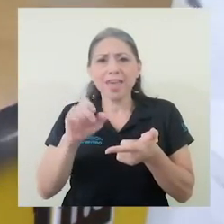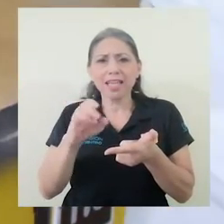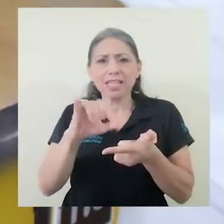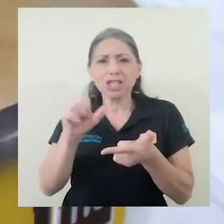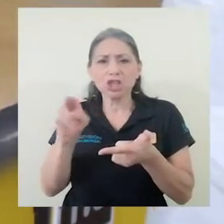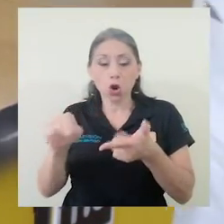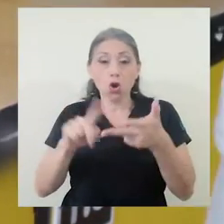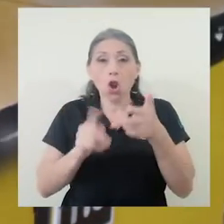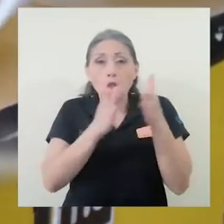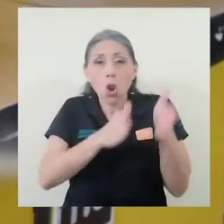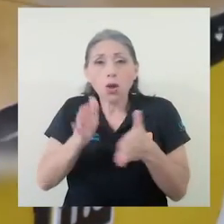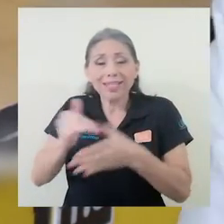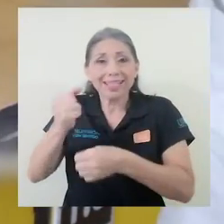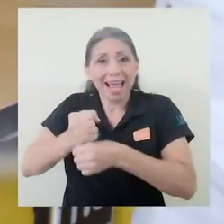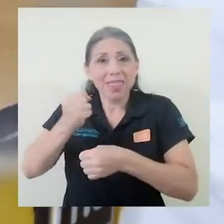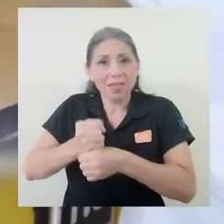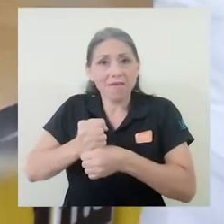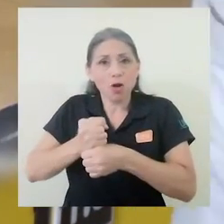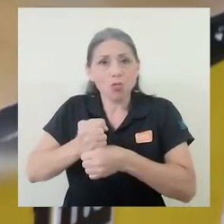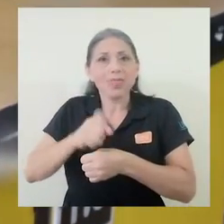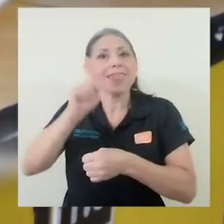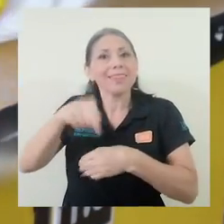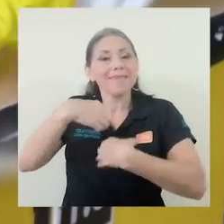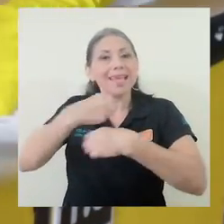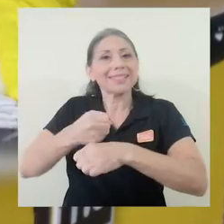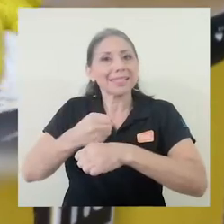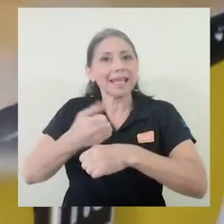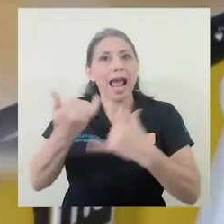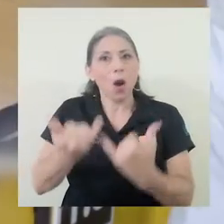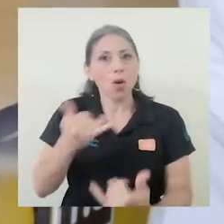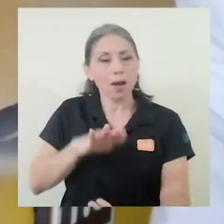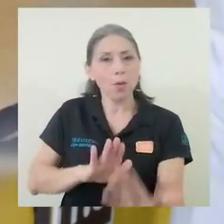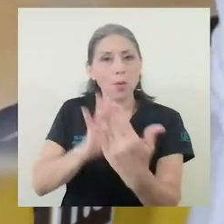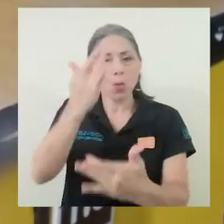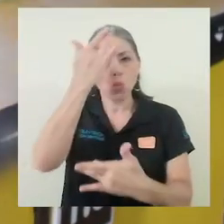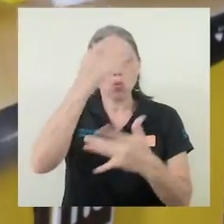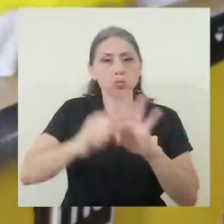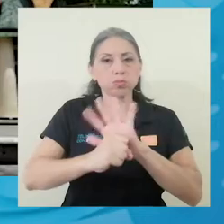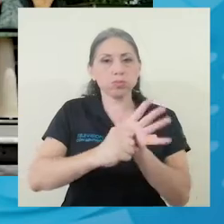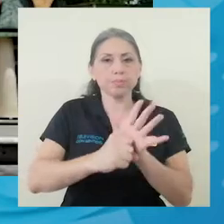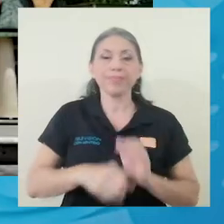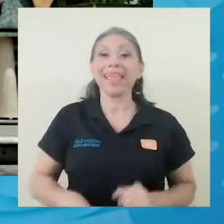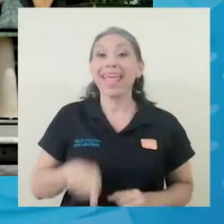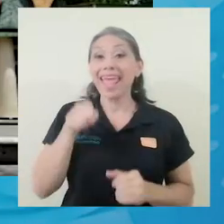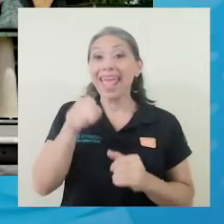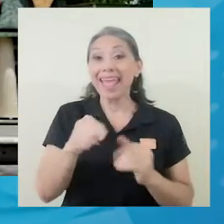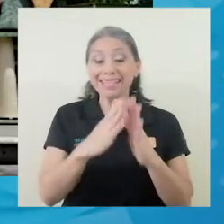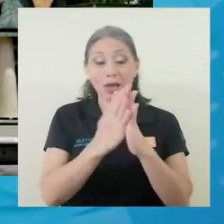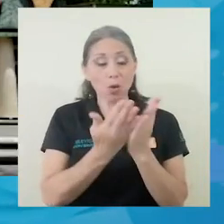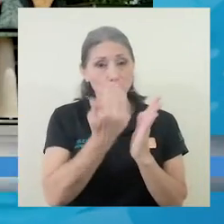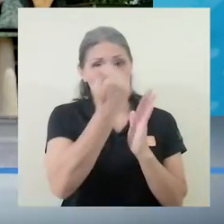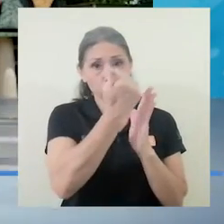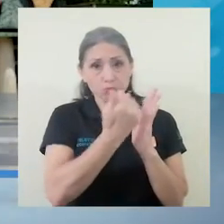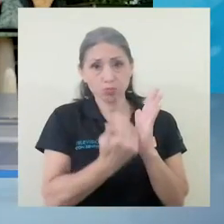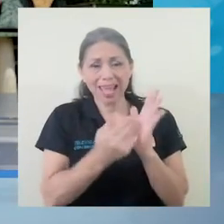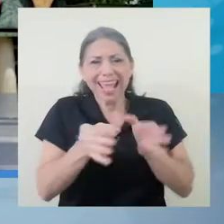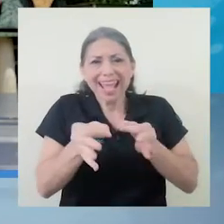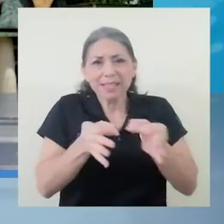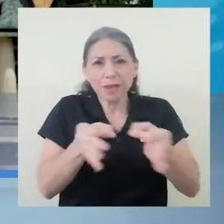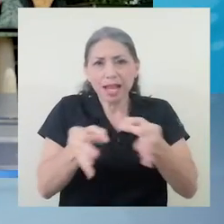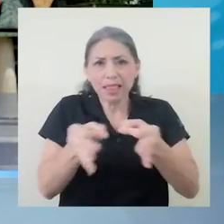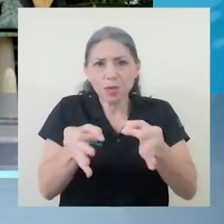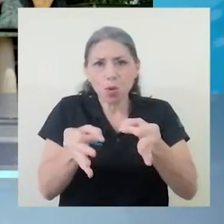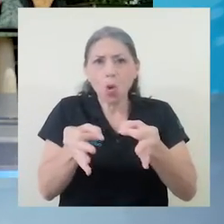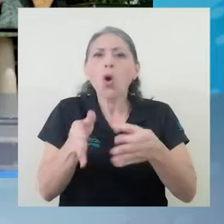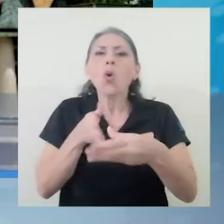que de ahora en adelante se tienen que ejecutar ante la emergencia sanitaria. Ese es el documento explicativo o la